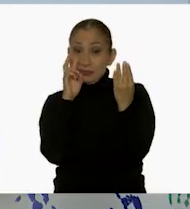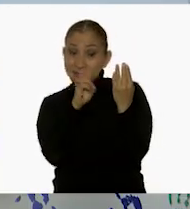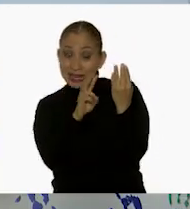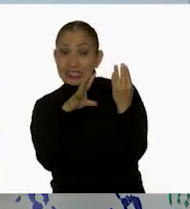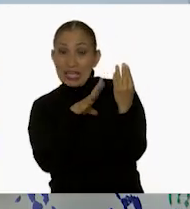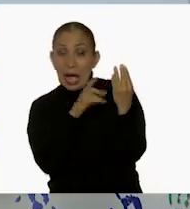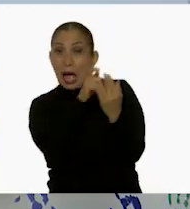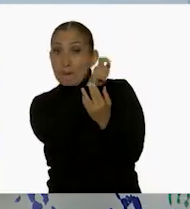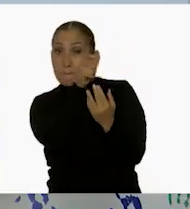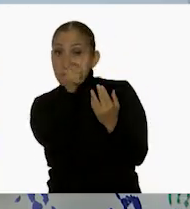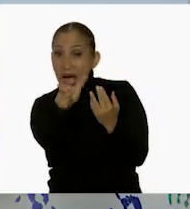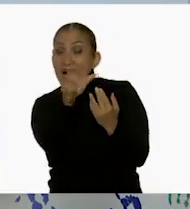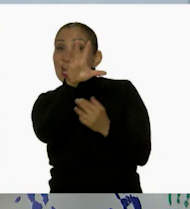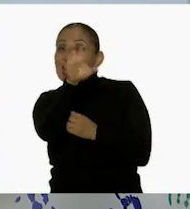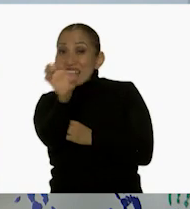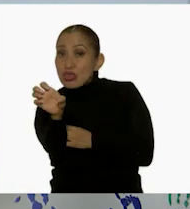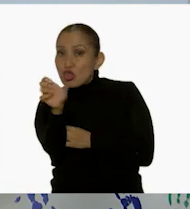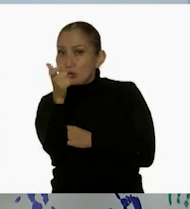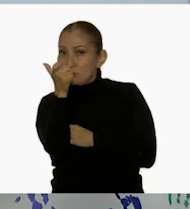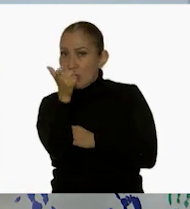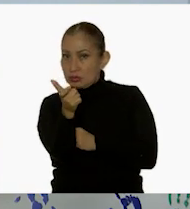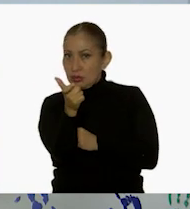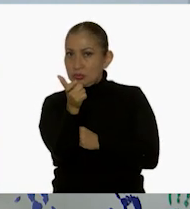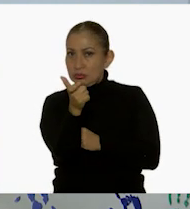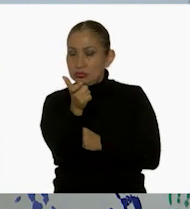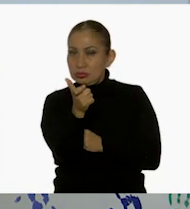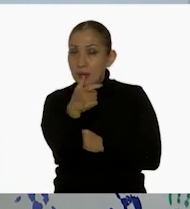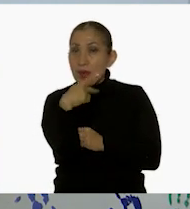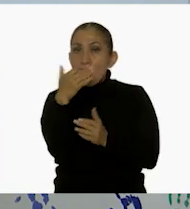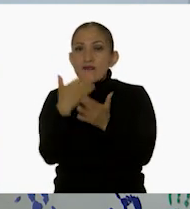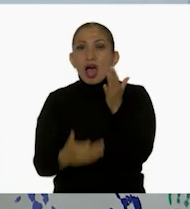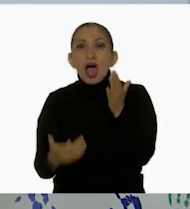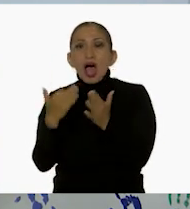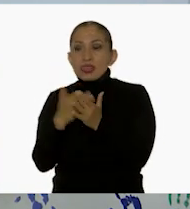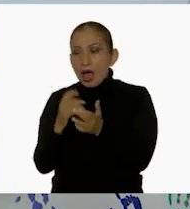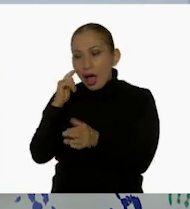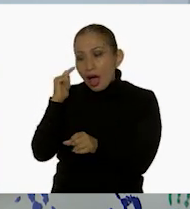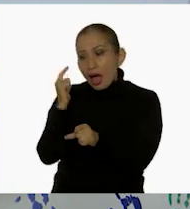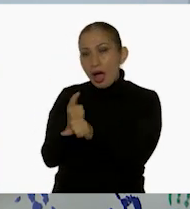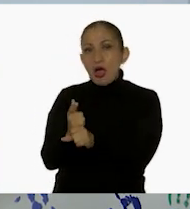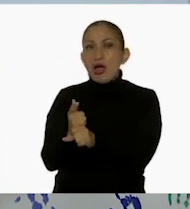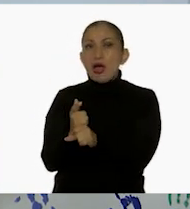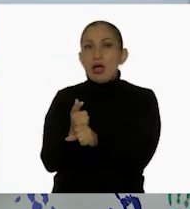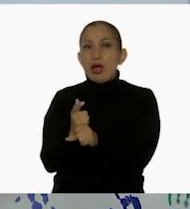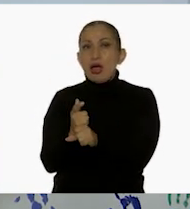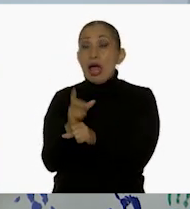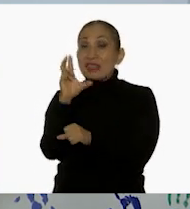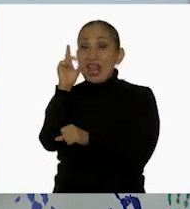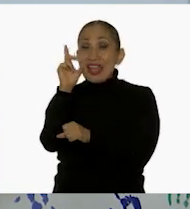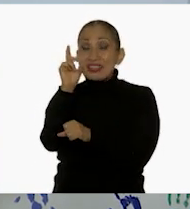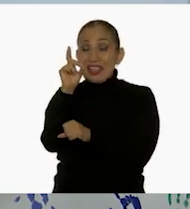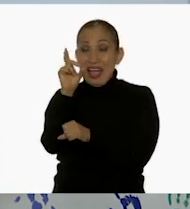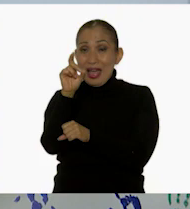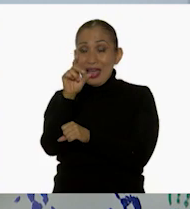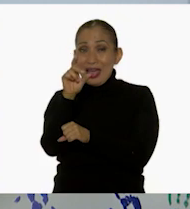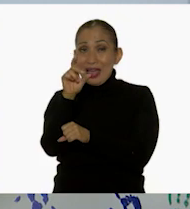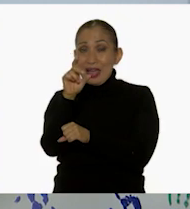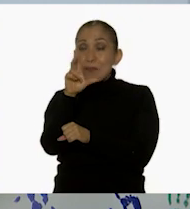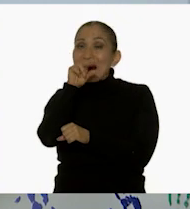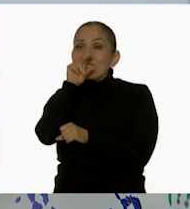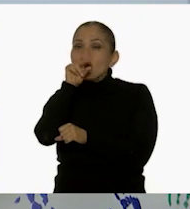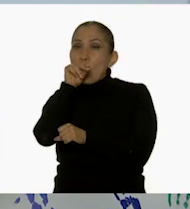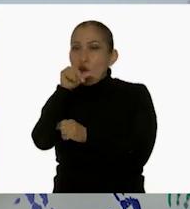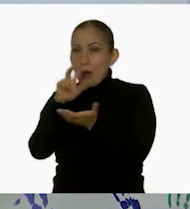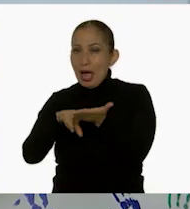está pagando 500 pesos. Pero todavía le faltan los 30. Ajá, del